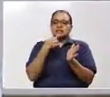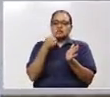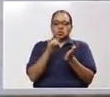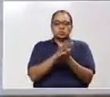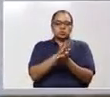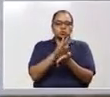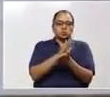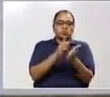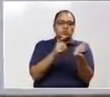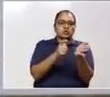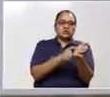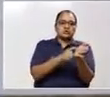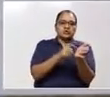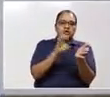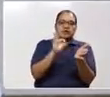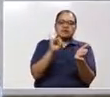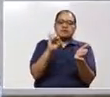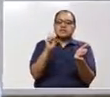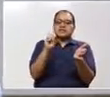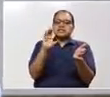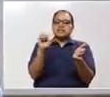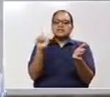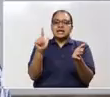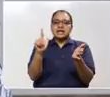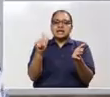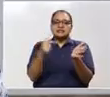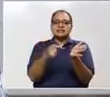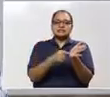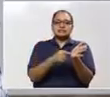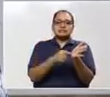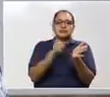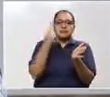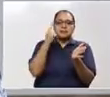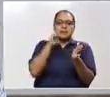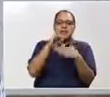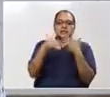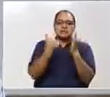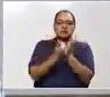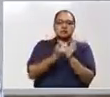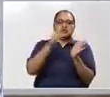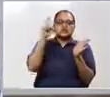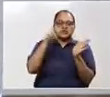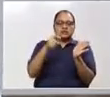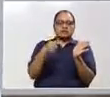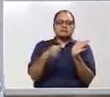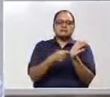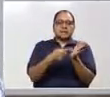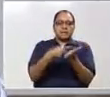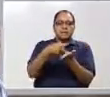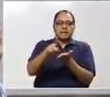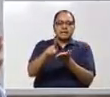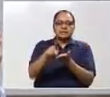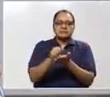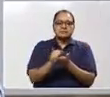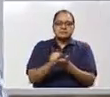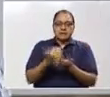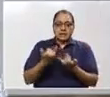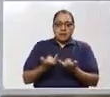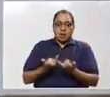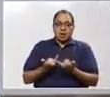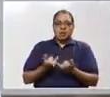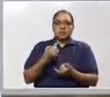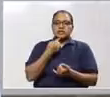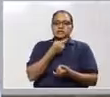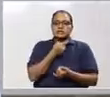documentos fiscales, se van a habilitar para todos los obligados tributarios, que actualmente